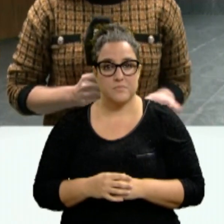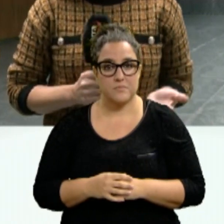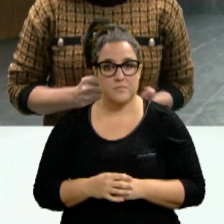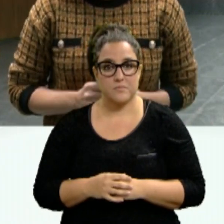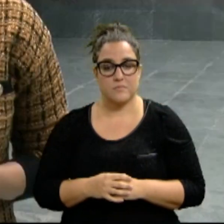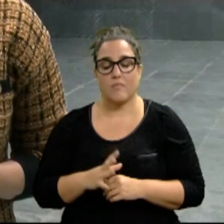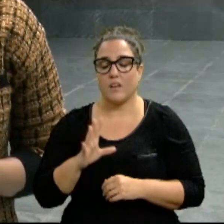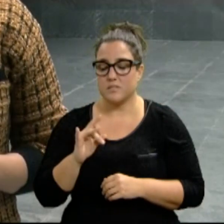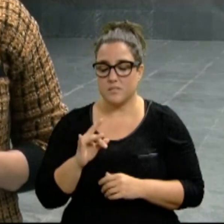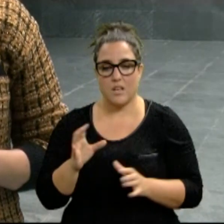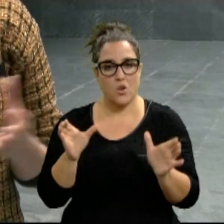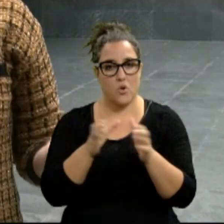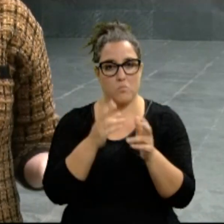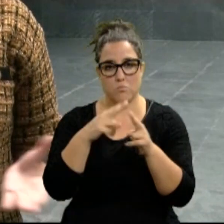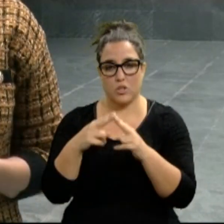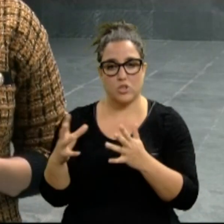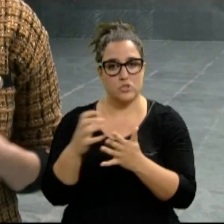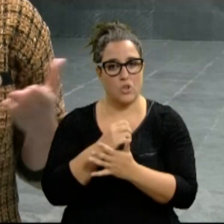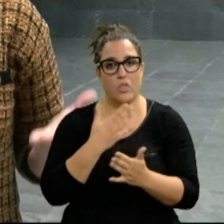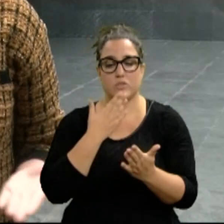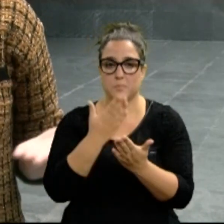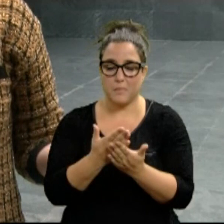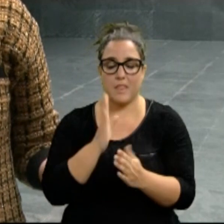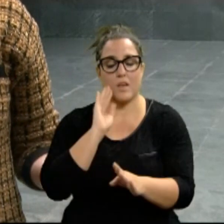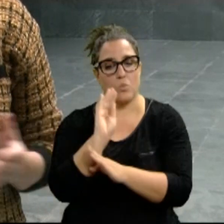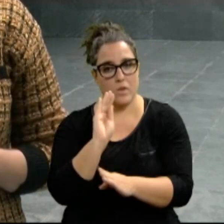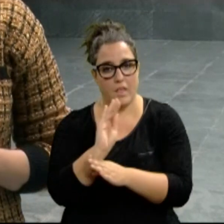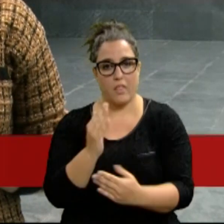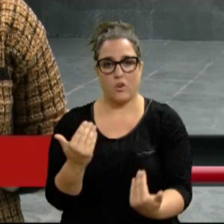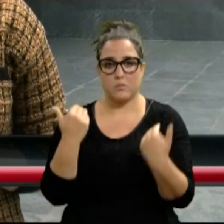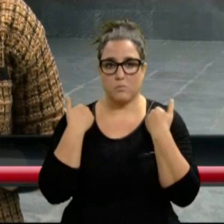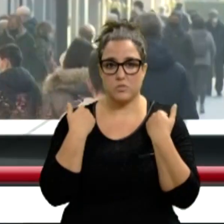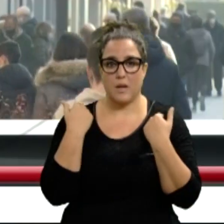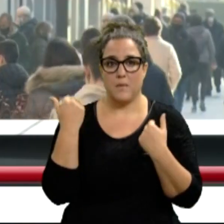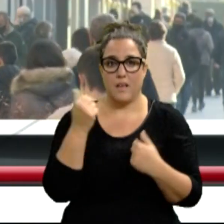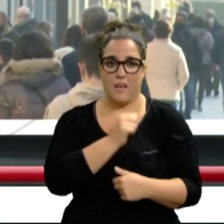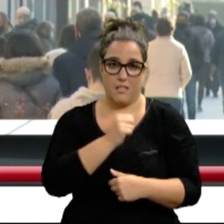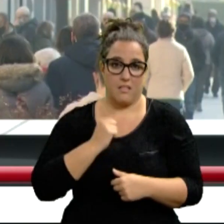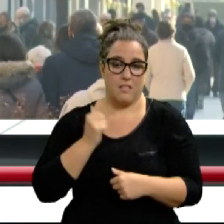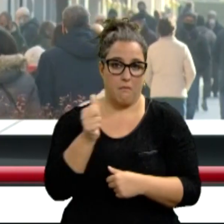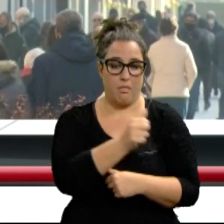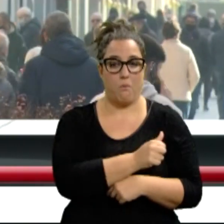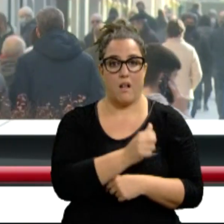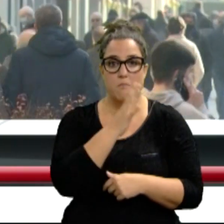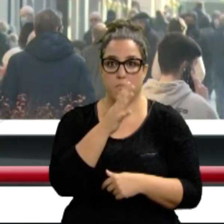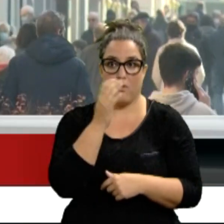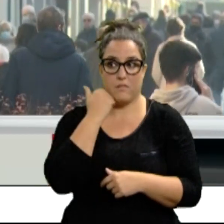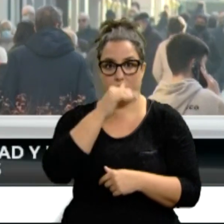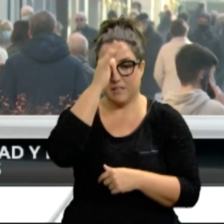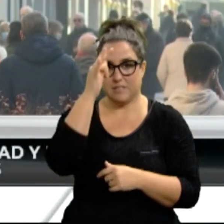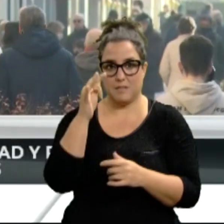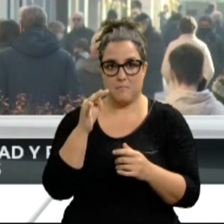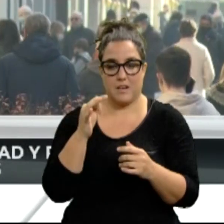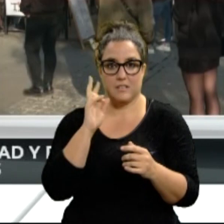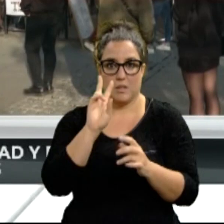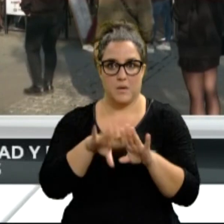Sí, todos los grupos coinciden en pedir prudencia y responsabilidad individual tras las imágenes vistas este fin de semana, sobre